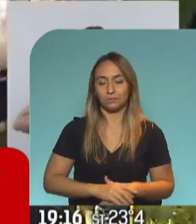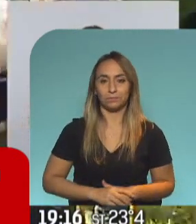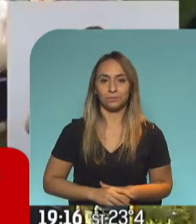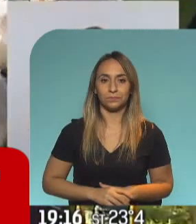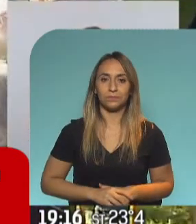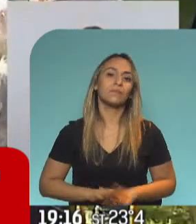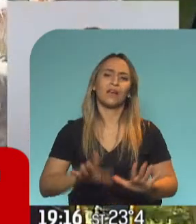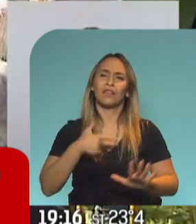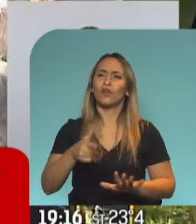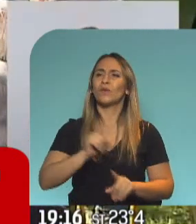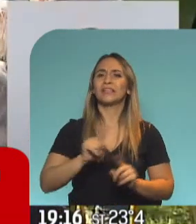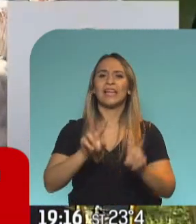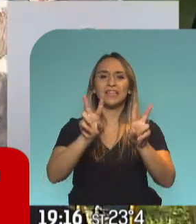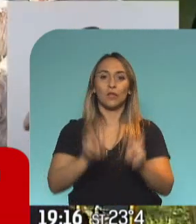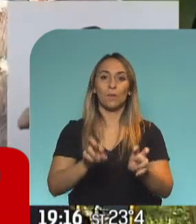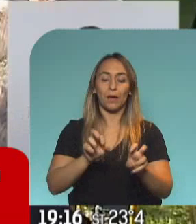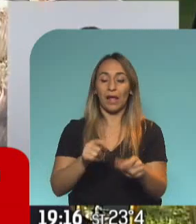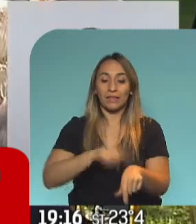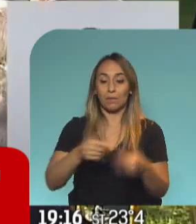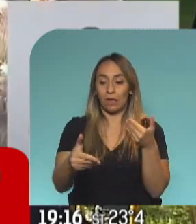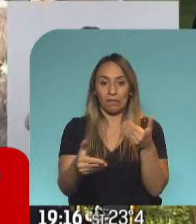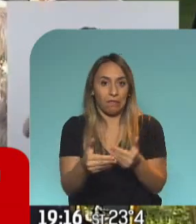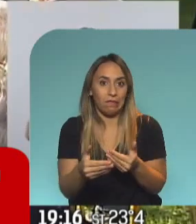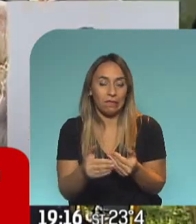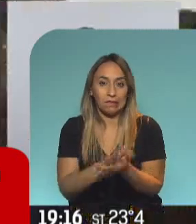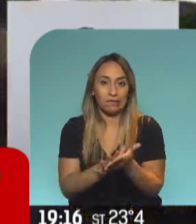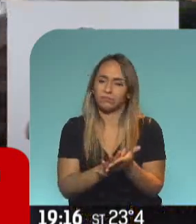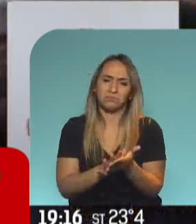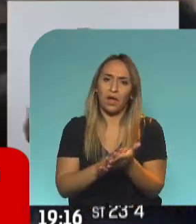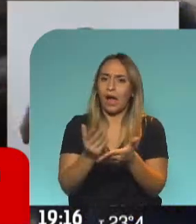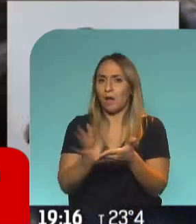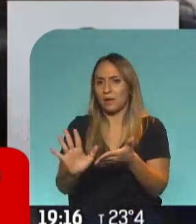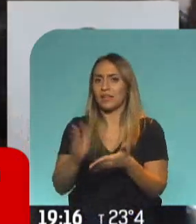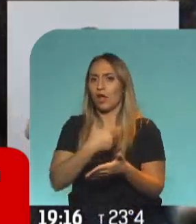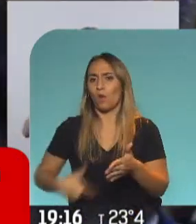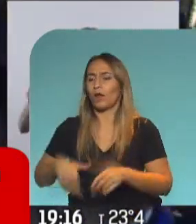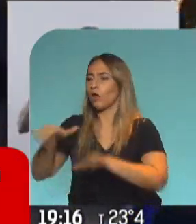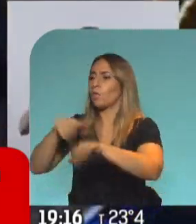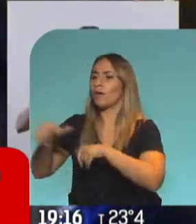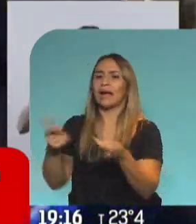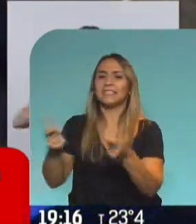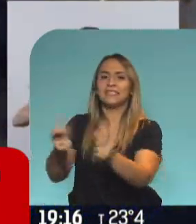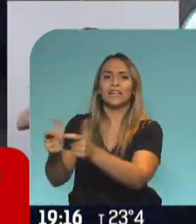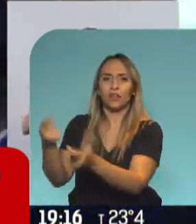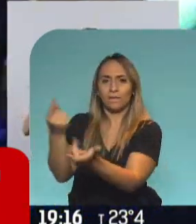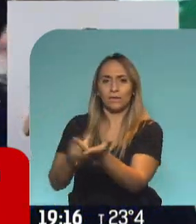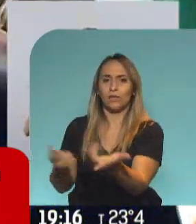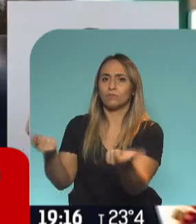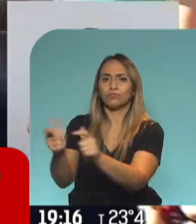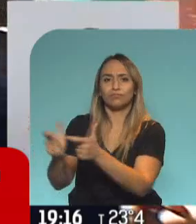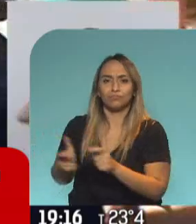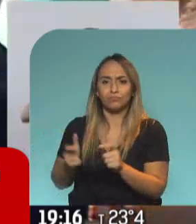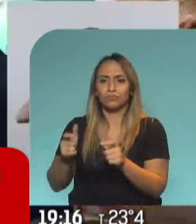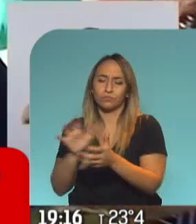no son problemáticas que se tratan a corto plazo, para eso se están haciendo convocatorias aparte del gobierno, con distintos sectores, sino cuestiones